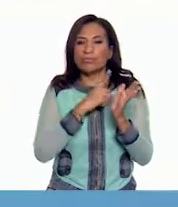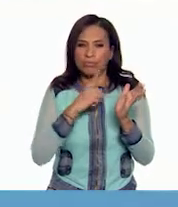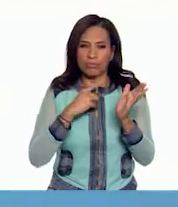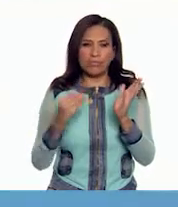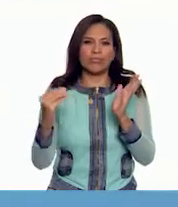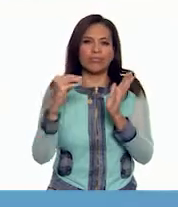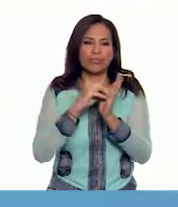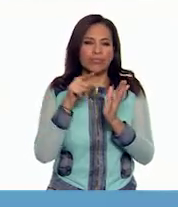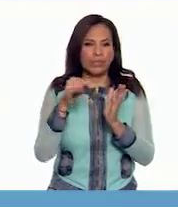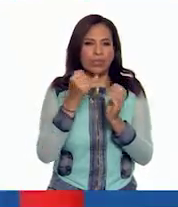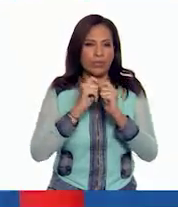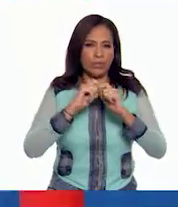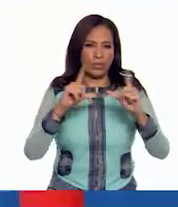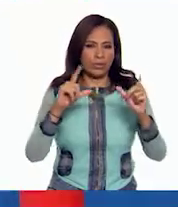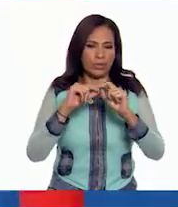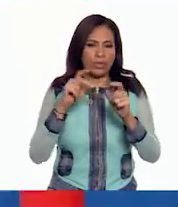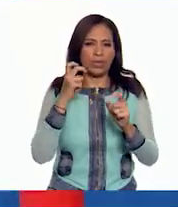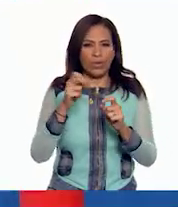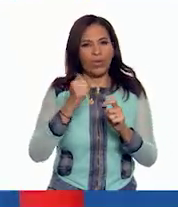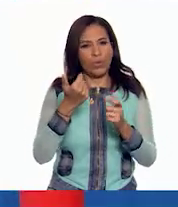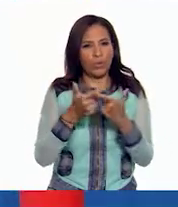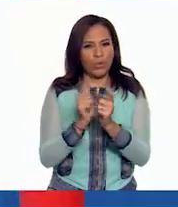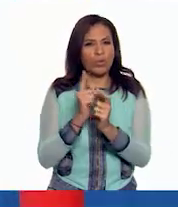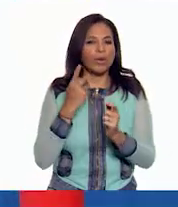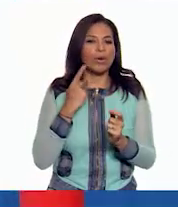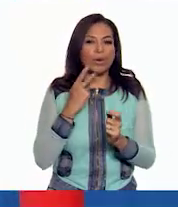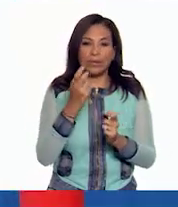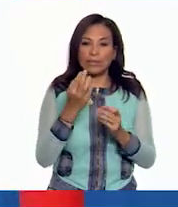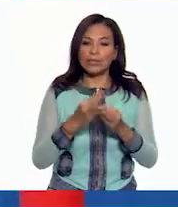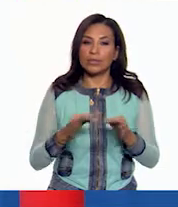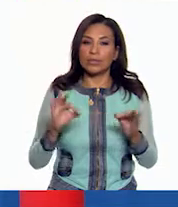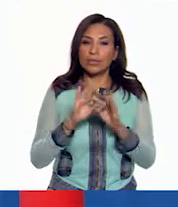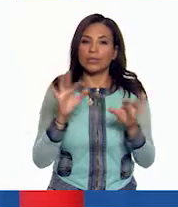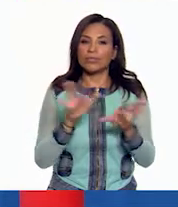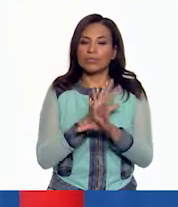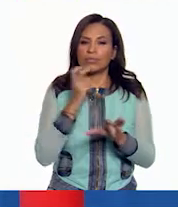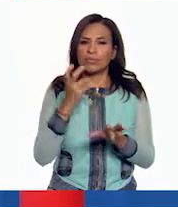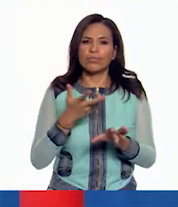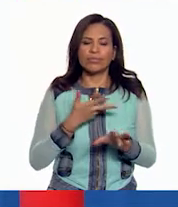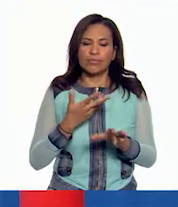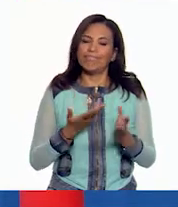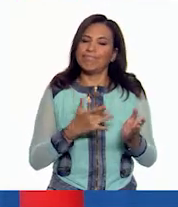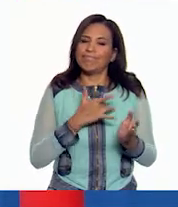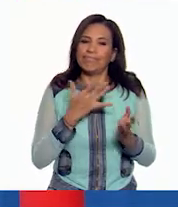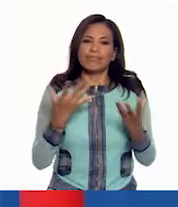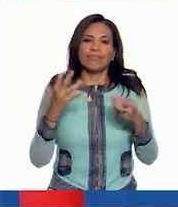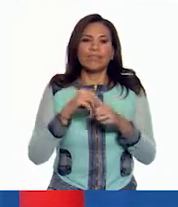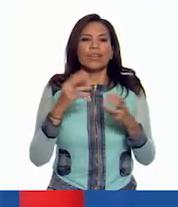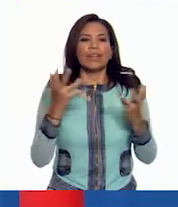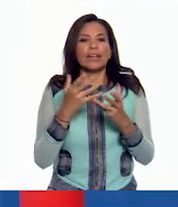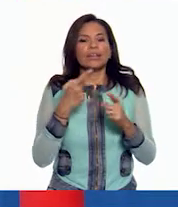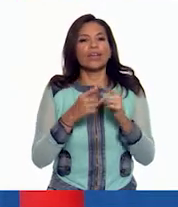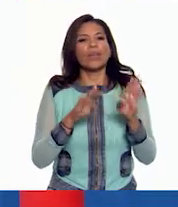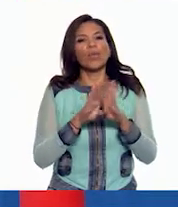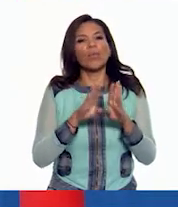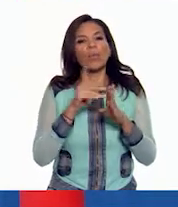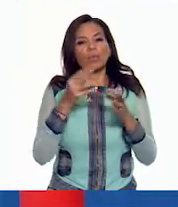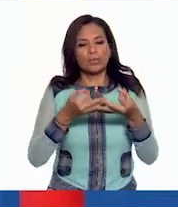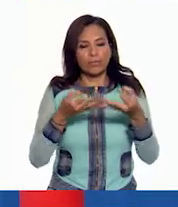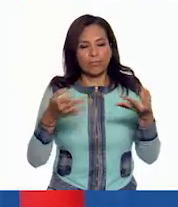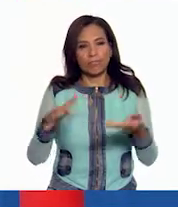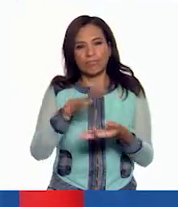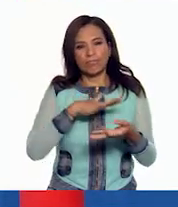otros partidos. ¡Qué importante! Parece que esta reforma estaba comprometida con crear un terreno más